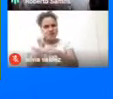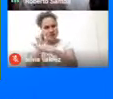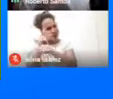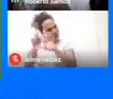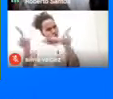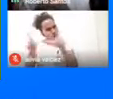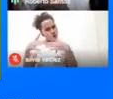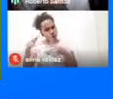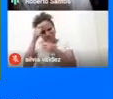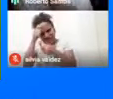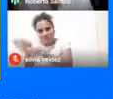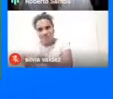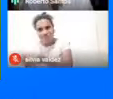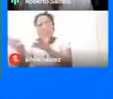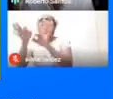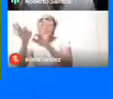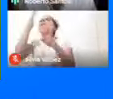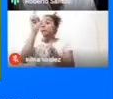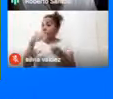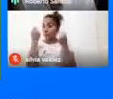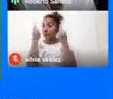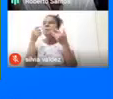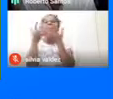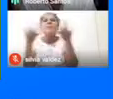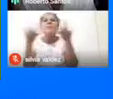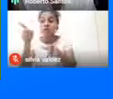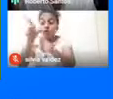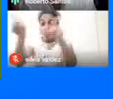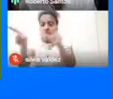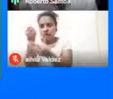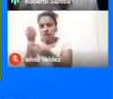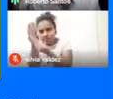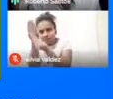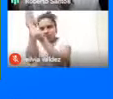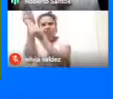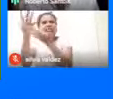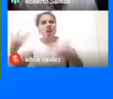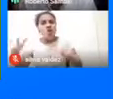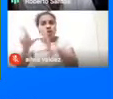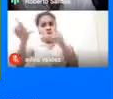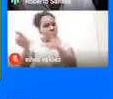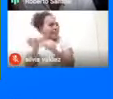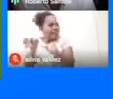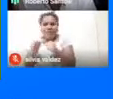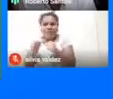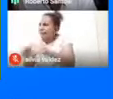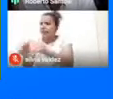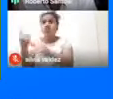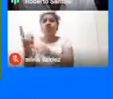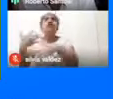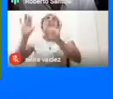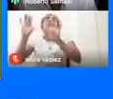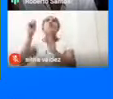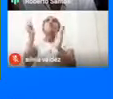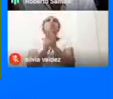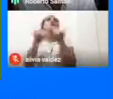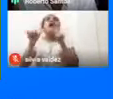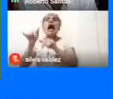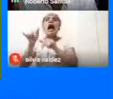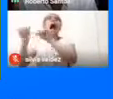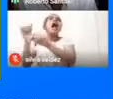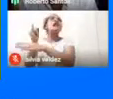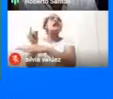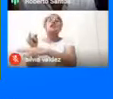Sagrados Porque lo que hay que entender Es que Los lugares Sagrados Son lugares Sagrados Siempre No son lugares Sagrados Porque estén allí Las